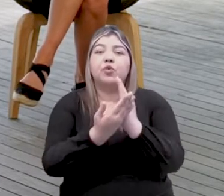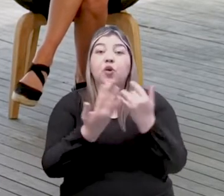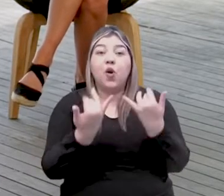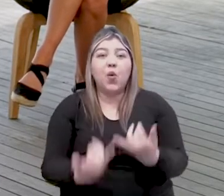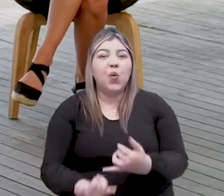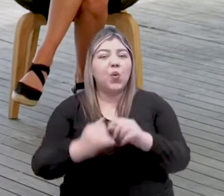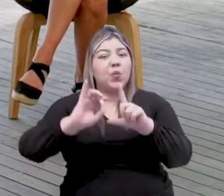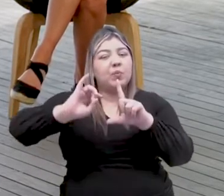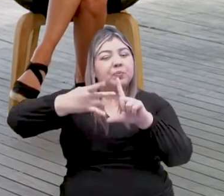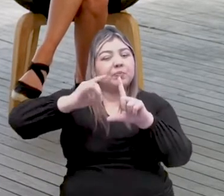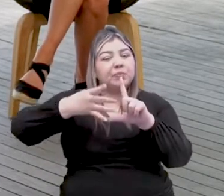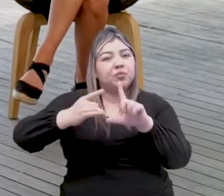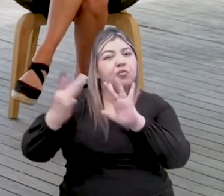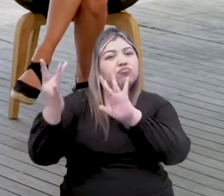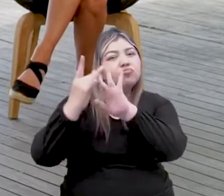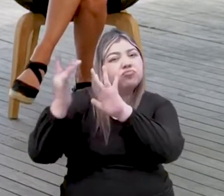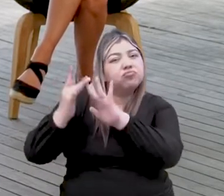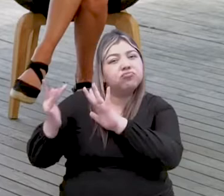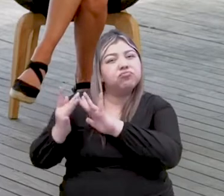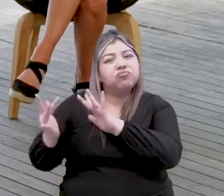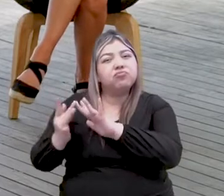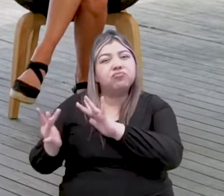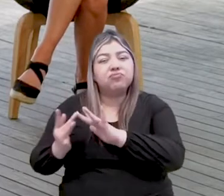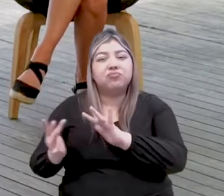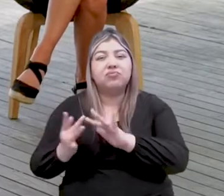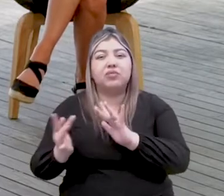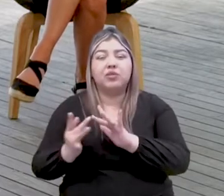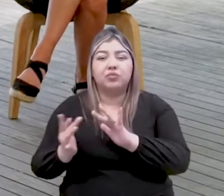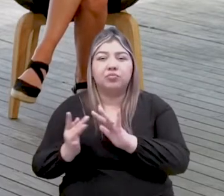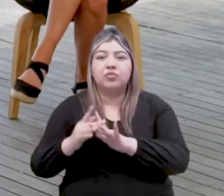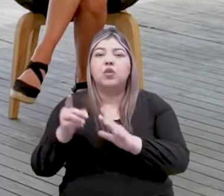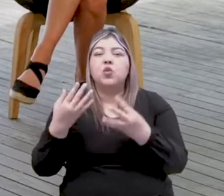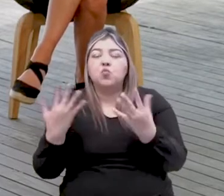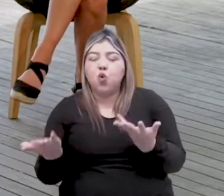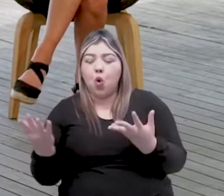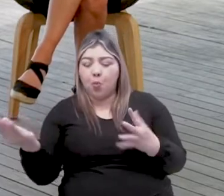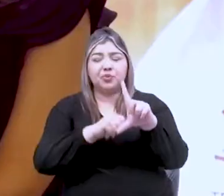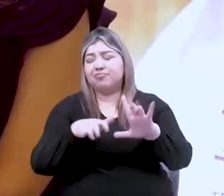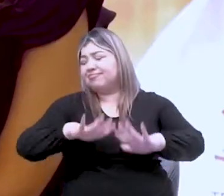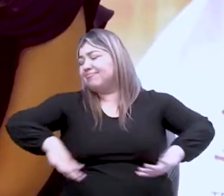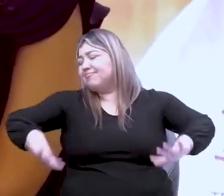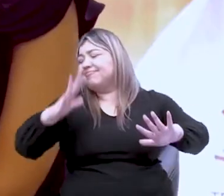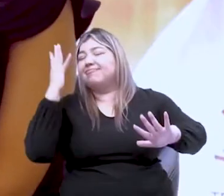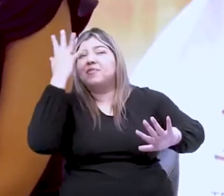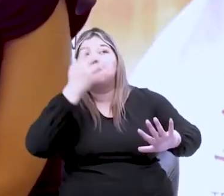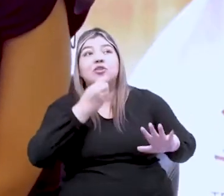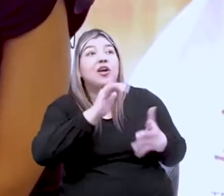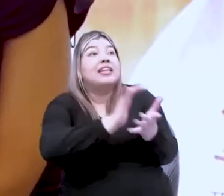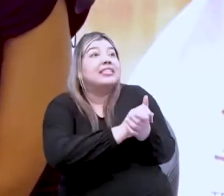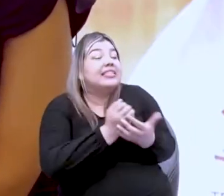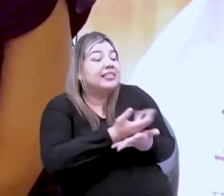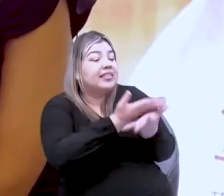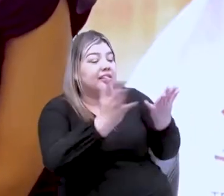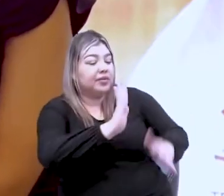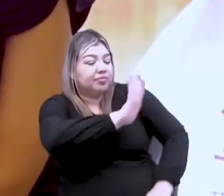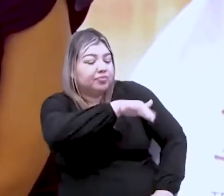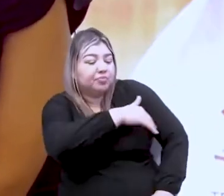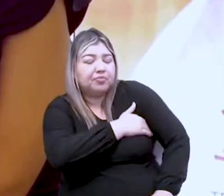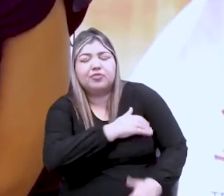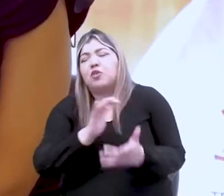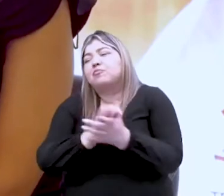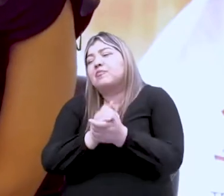directo con nosotros. Vamos a palpar cómo está esa implementación de esta estrategia en el territorio. Un saludo Diana, muy especial a ti.